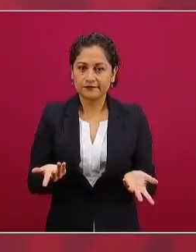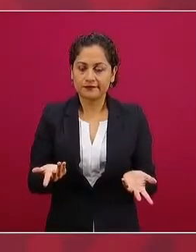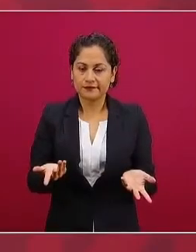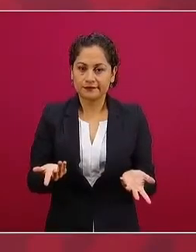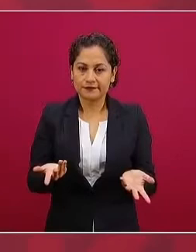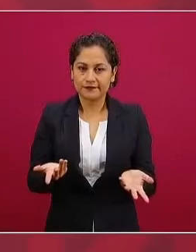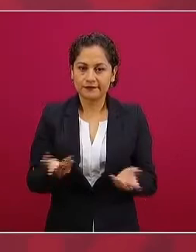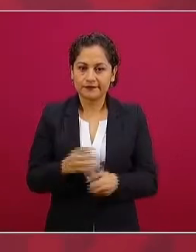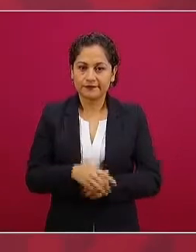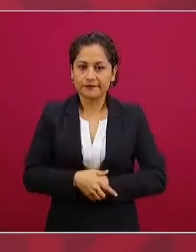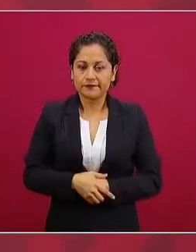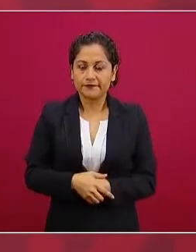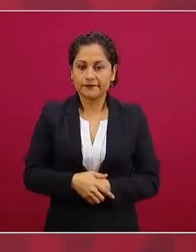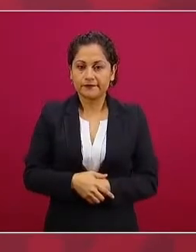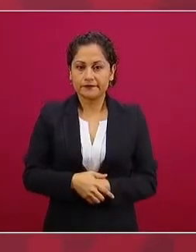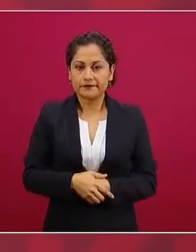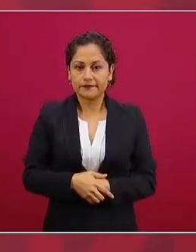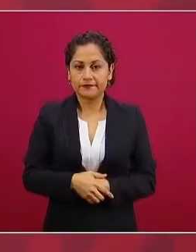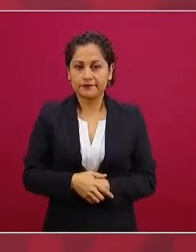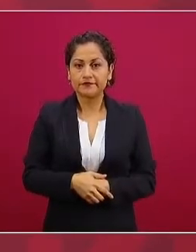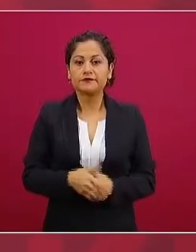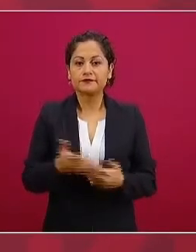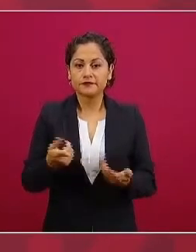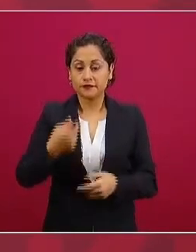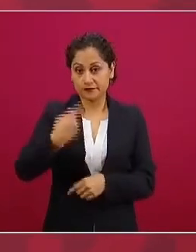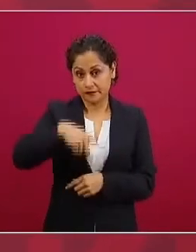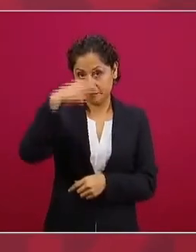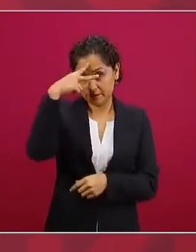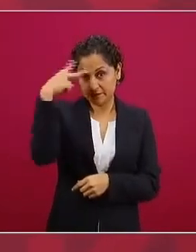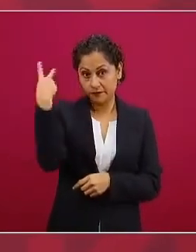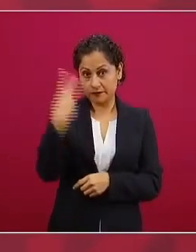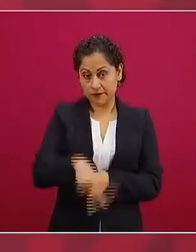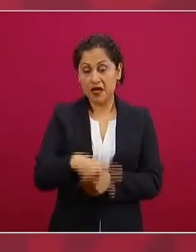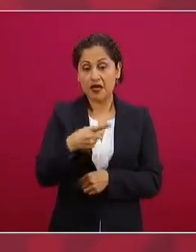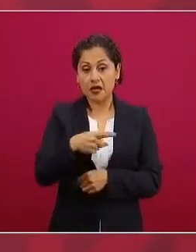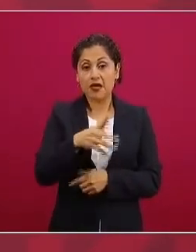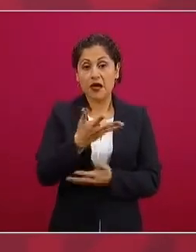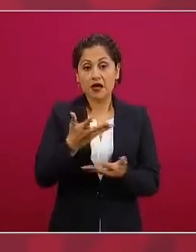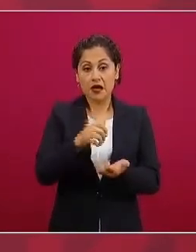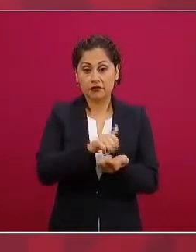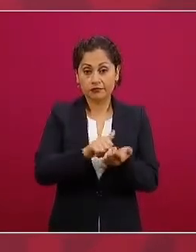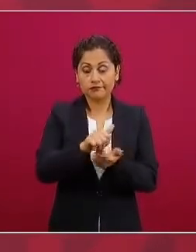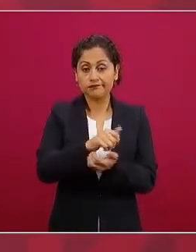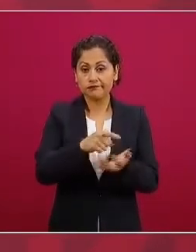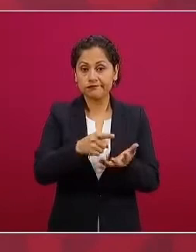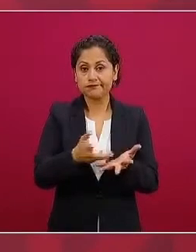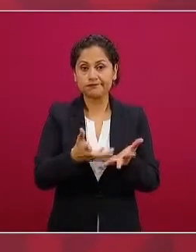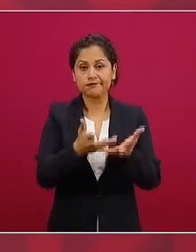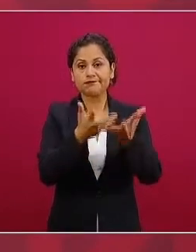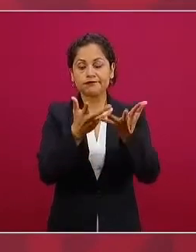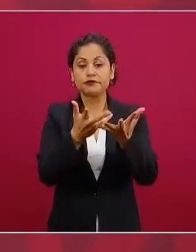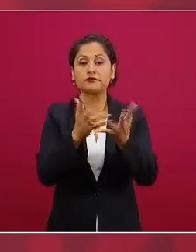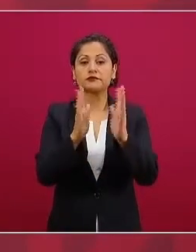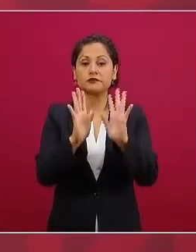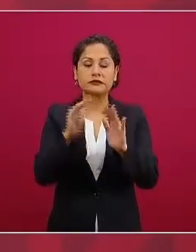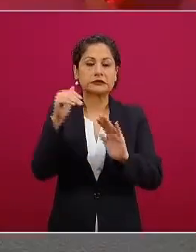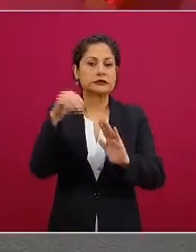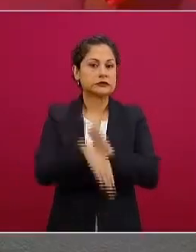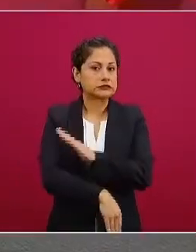precio del petróleo, la mezcla mexicana, y cómo ya levantó ayer,